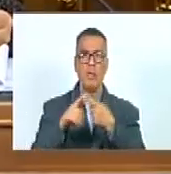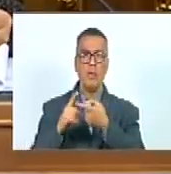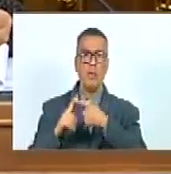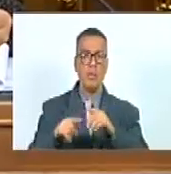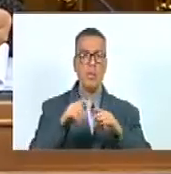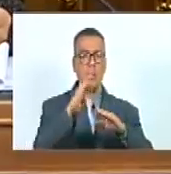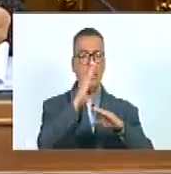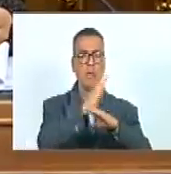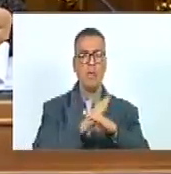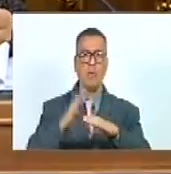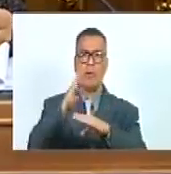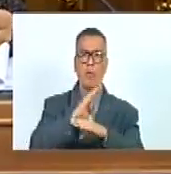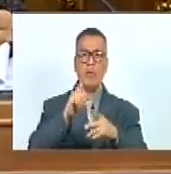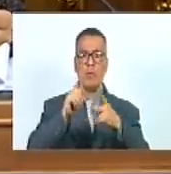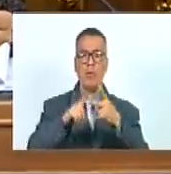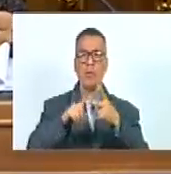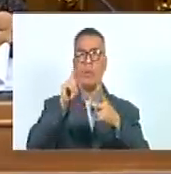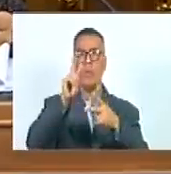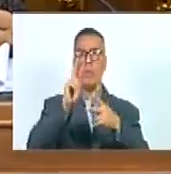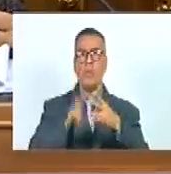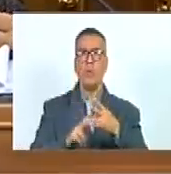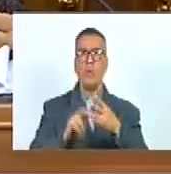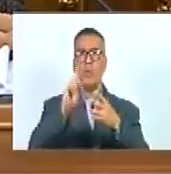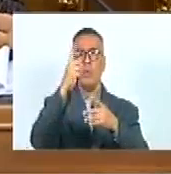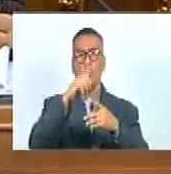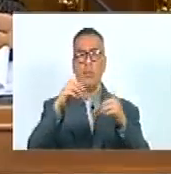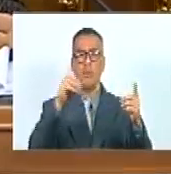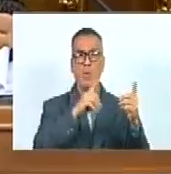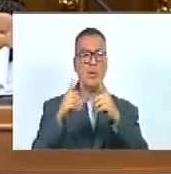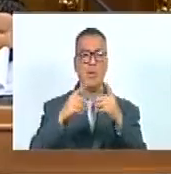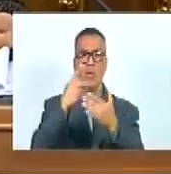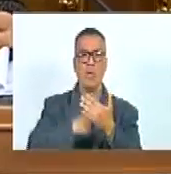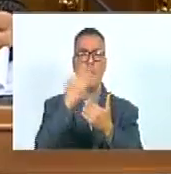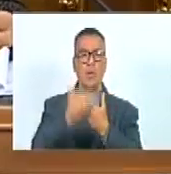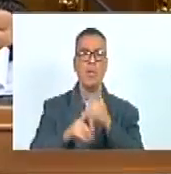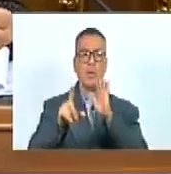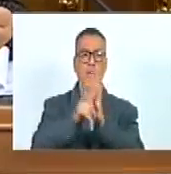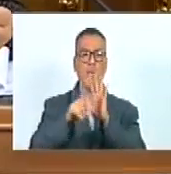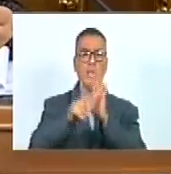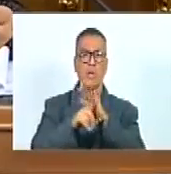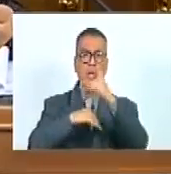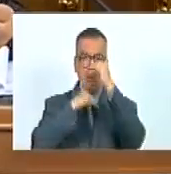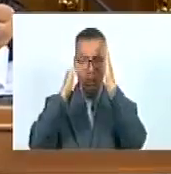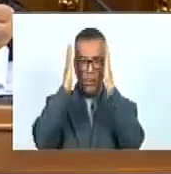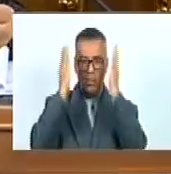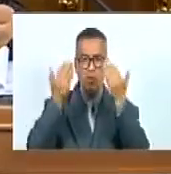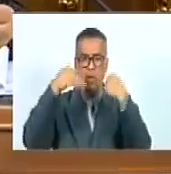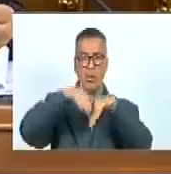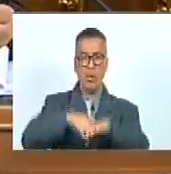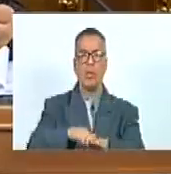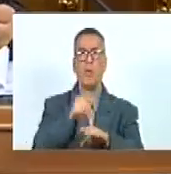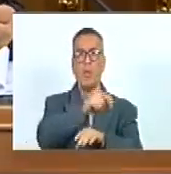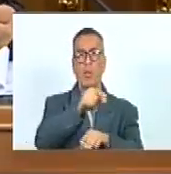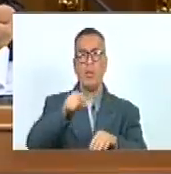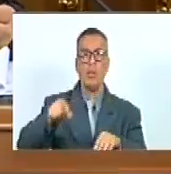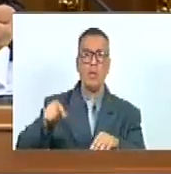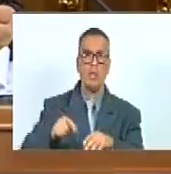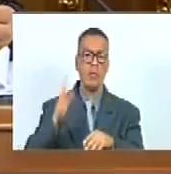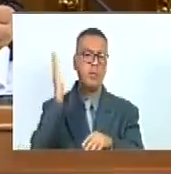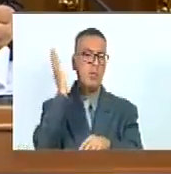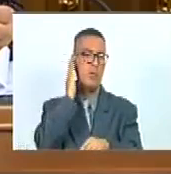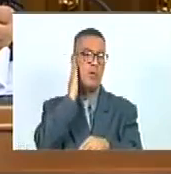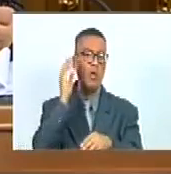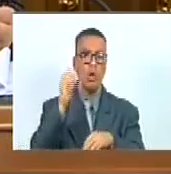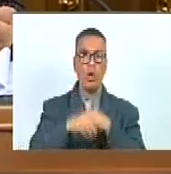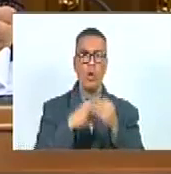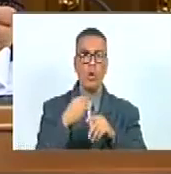biológica punto número 2 primera discusión del proyecto de ley de atención integral a las personas sordas